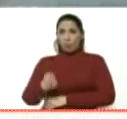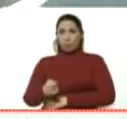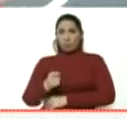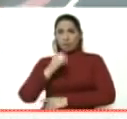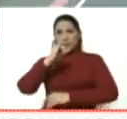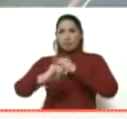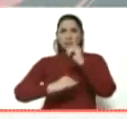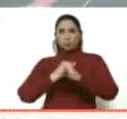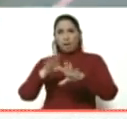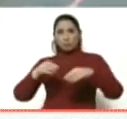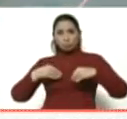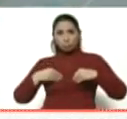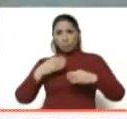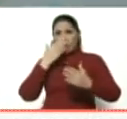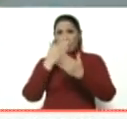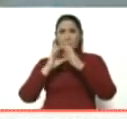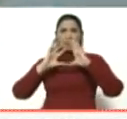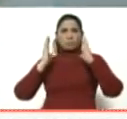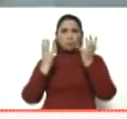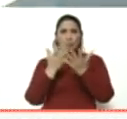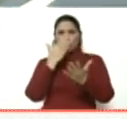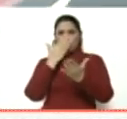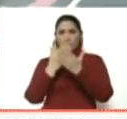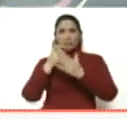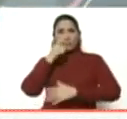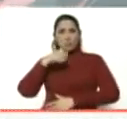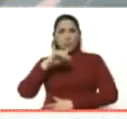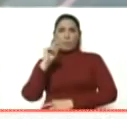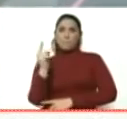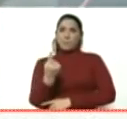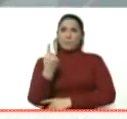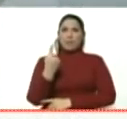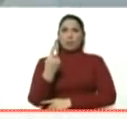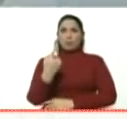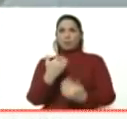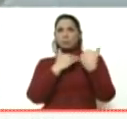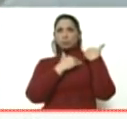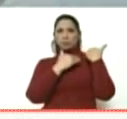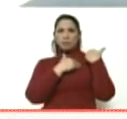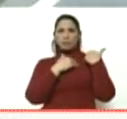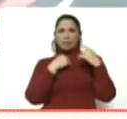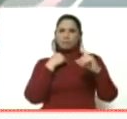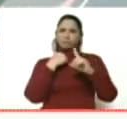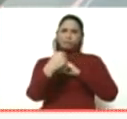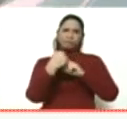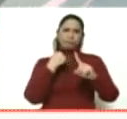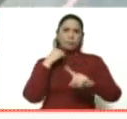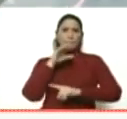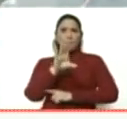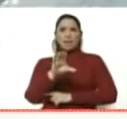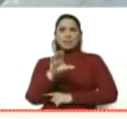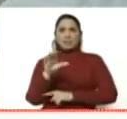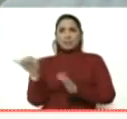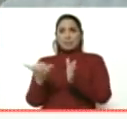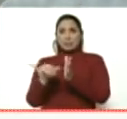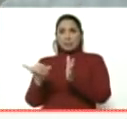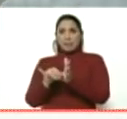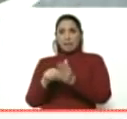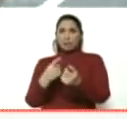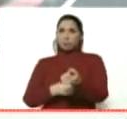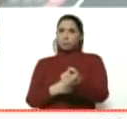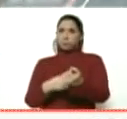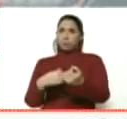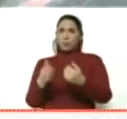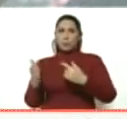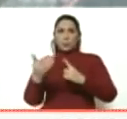y que asuman ante el mundo y ante su pueblo, en primer lugar, la responsabilidad es de estar agrediendo a un país vecino, un país hermano que ha acogido